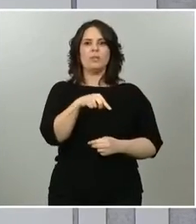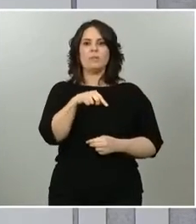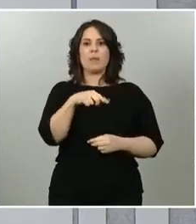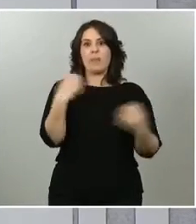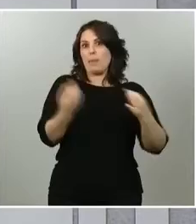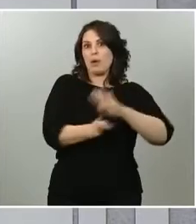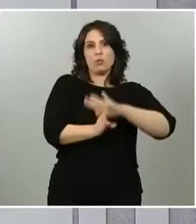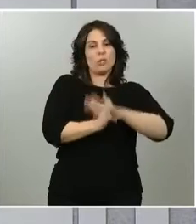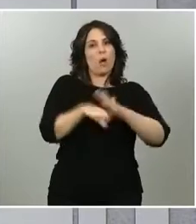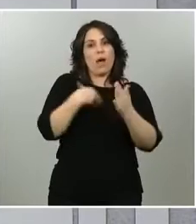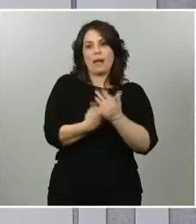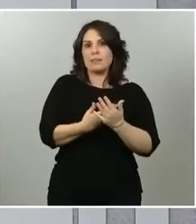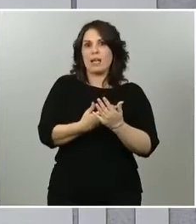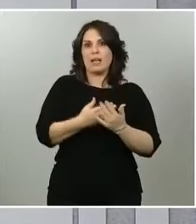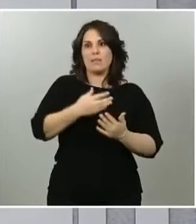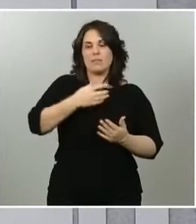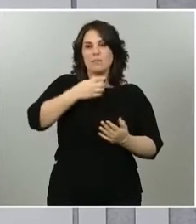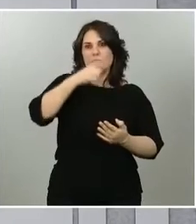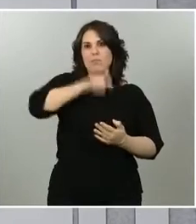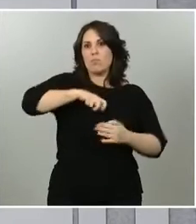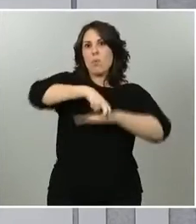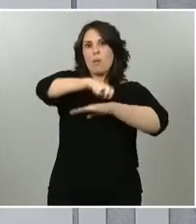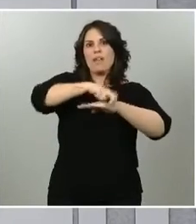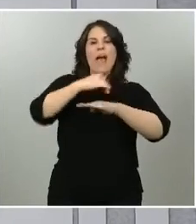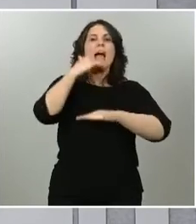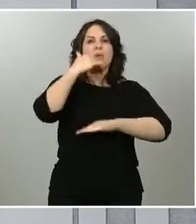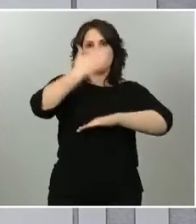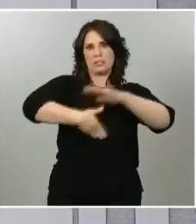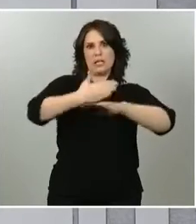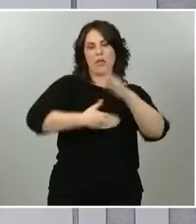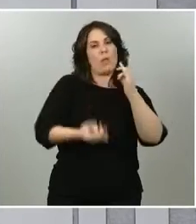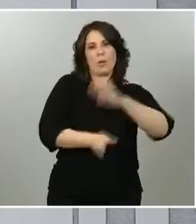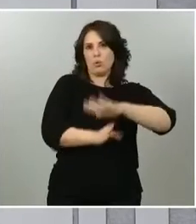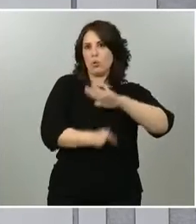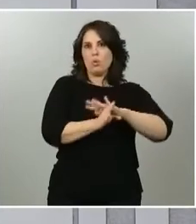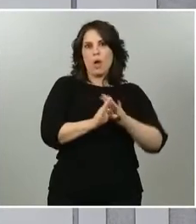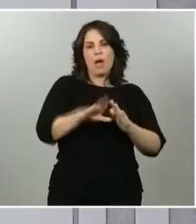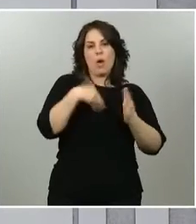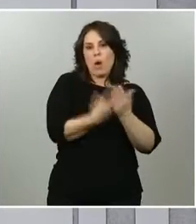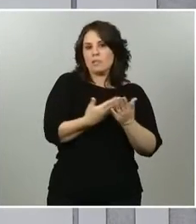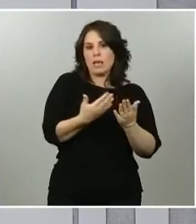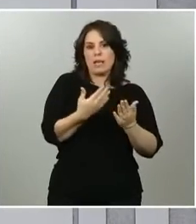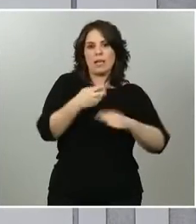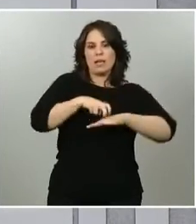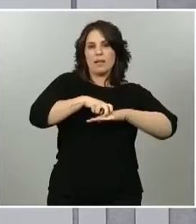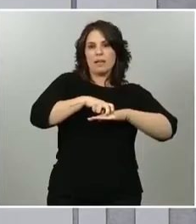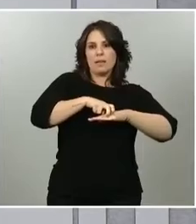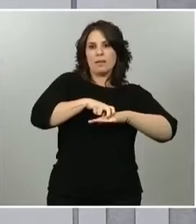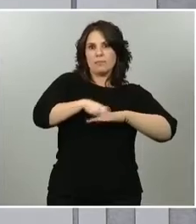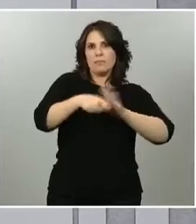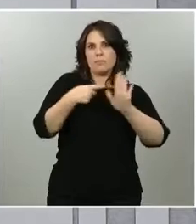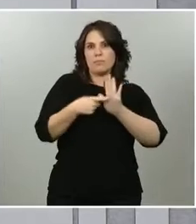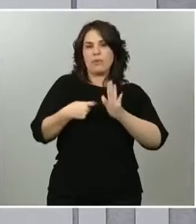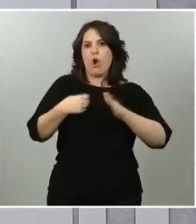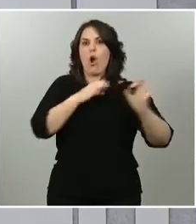ciudadanos esté restringida o que la salida de ese confinamiento se produzca de una forma ordenada. En